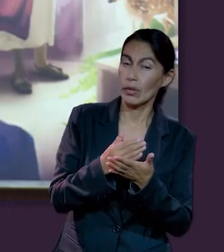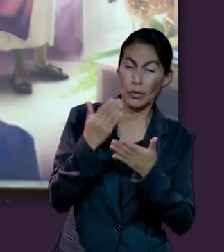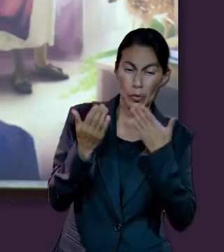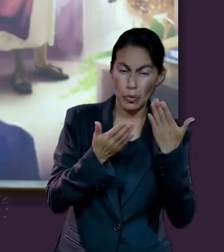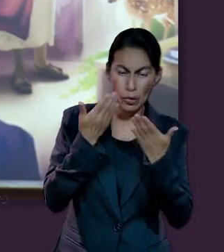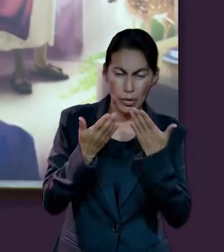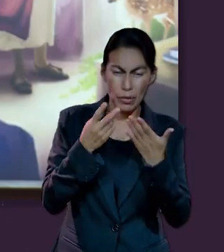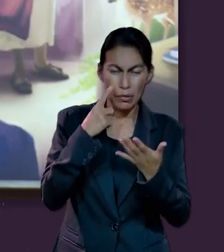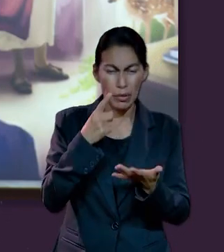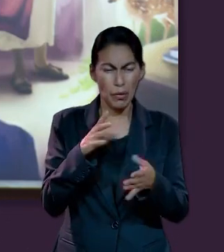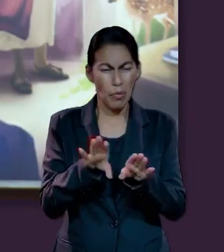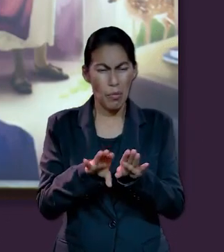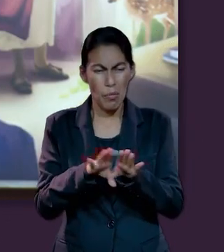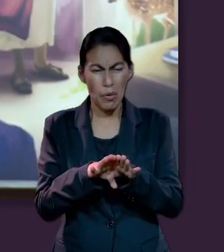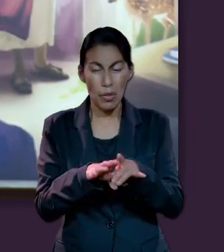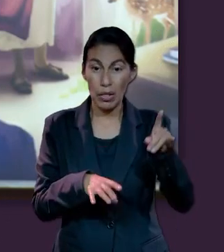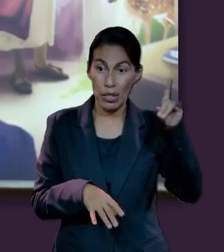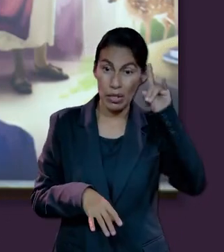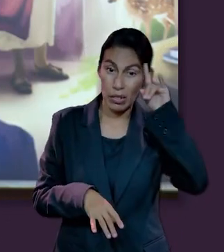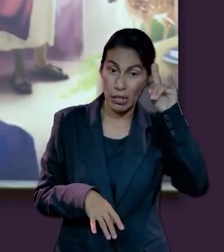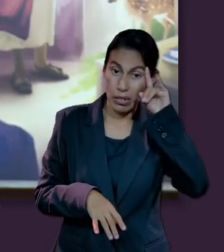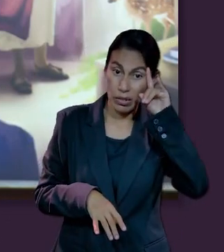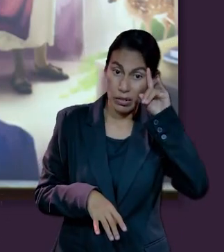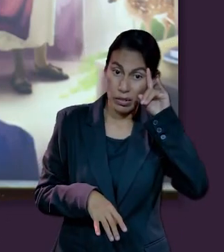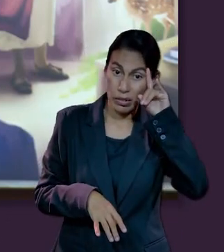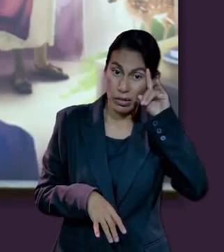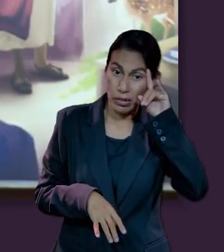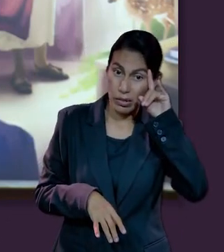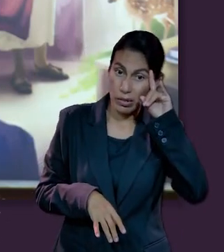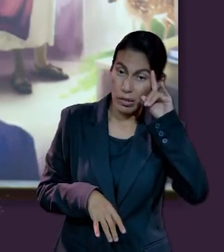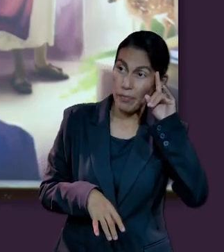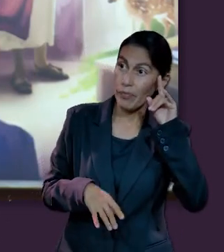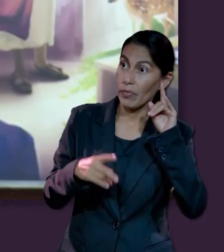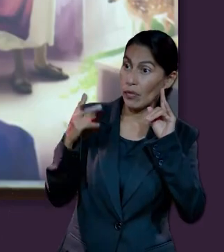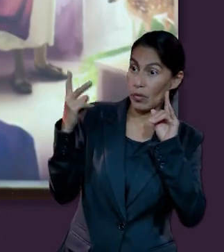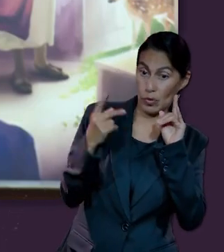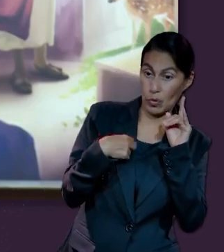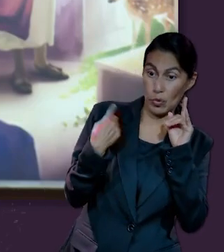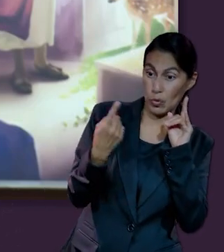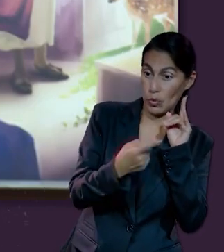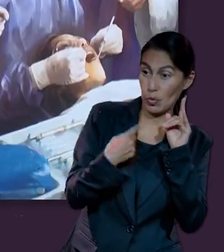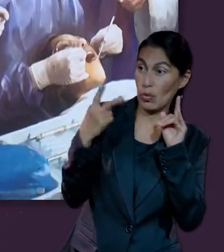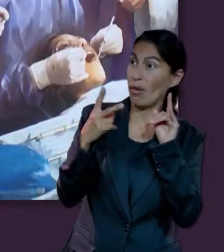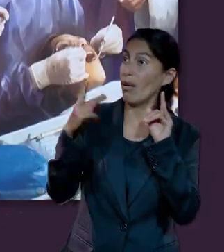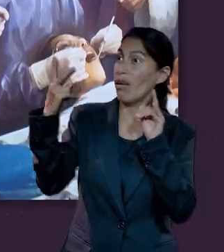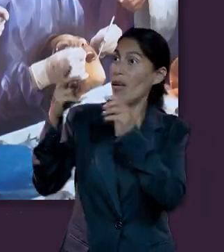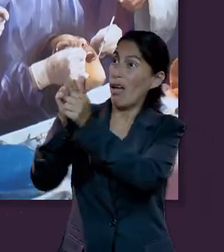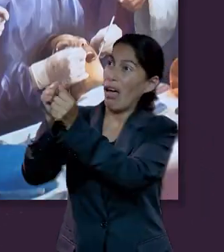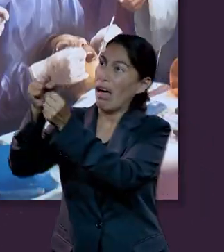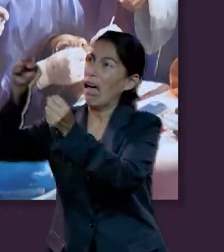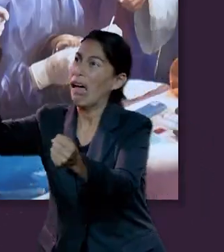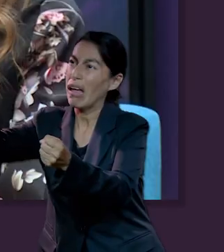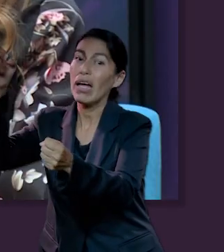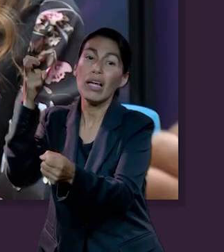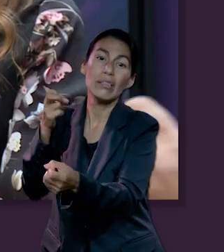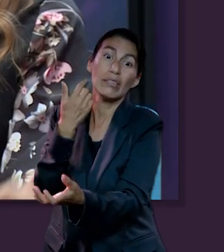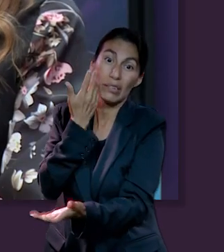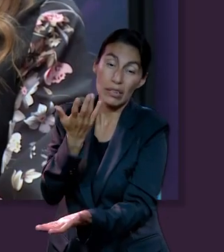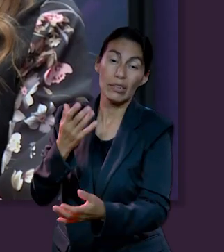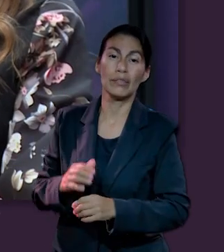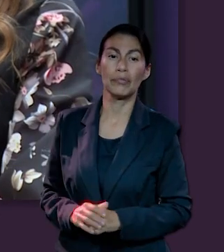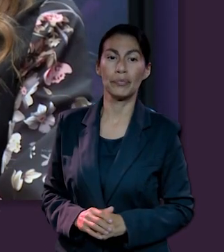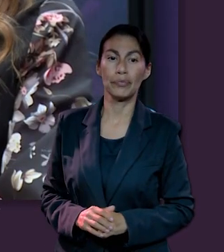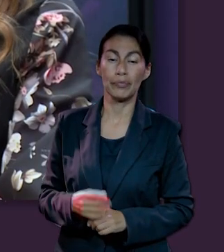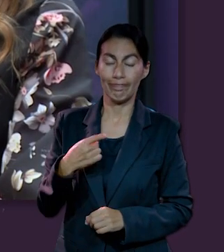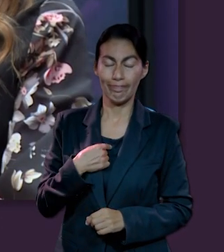trata por dos lados apartarnos de Dios con esa mentira de la inmortalidad de la alma. Entonces, la